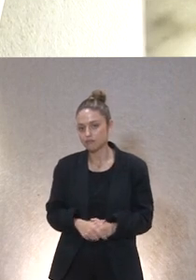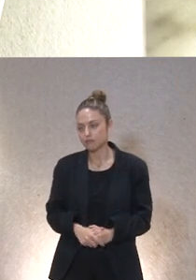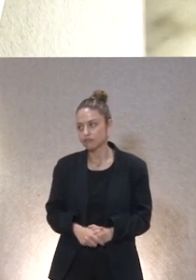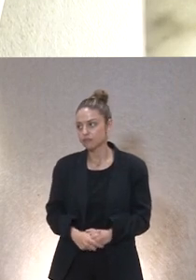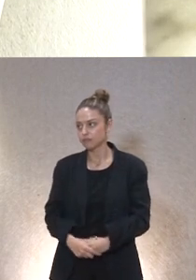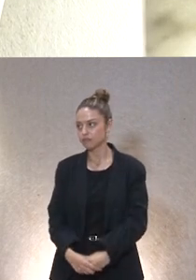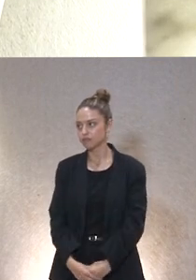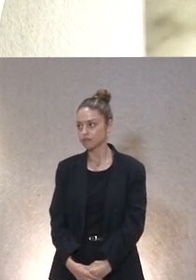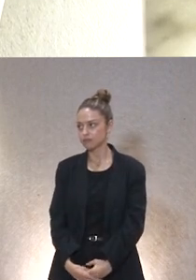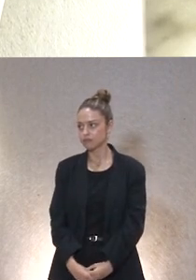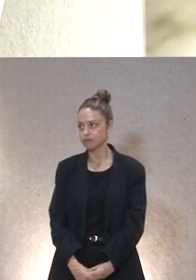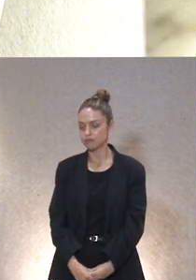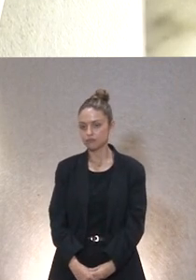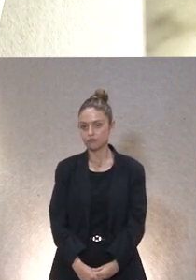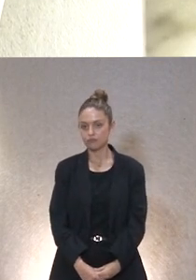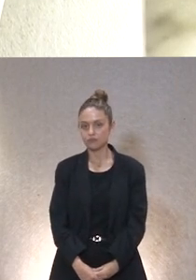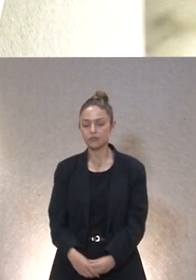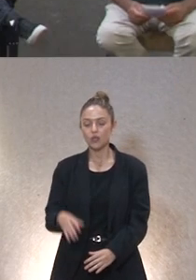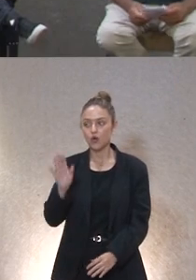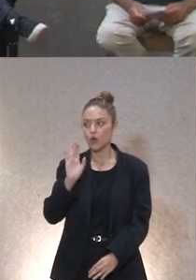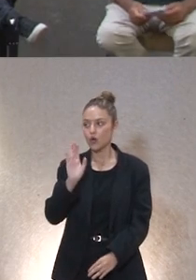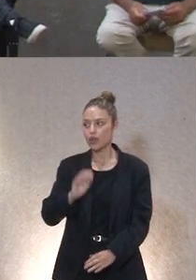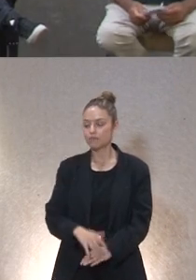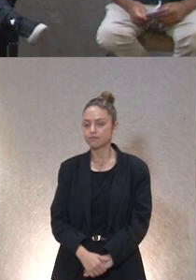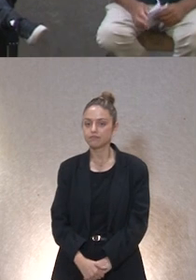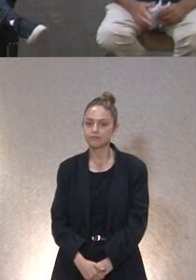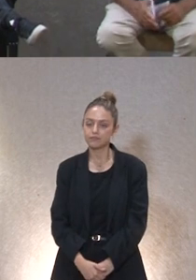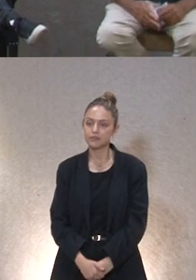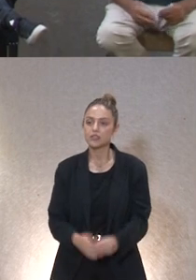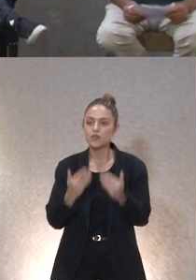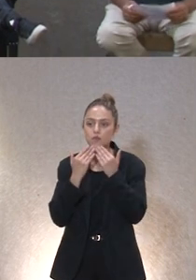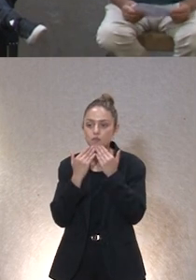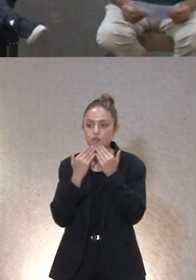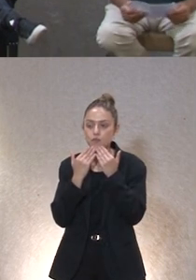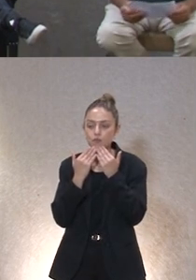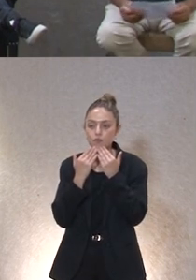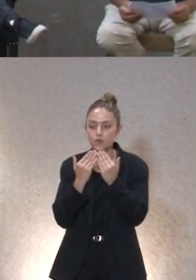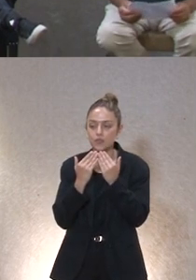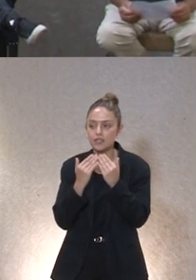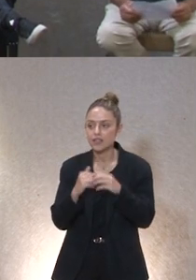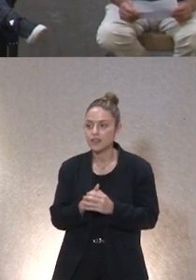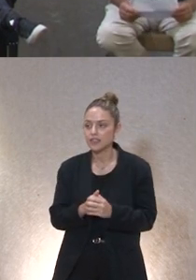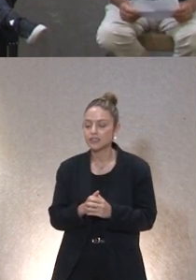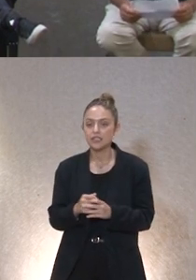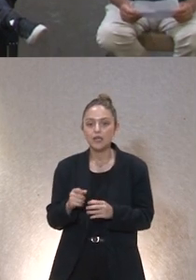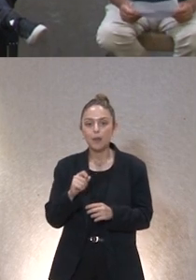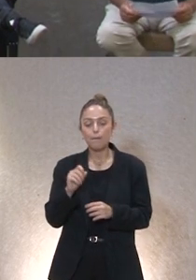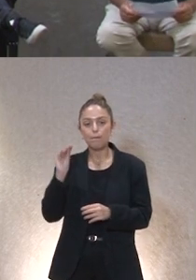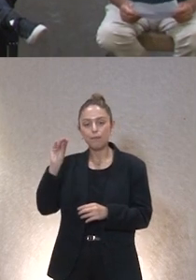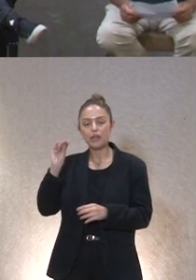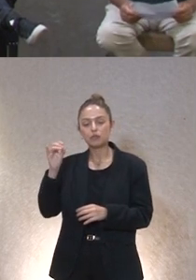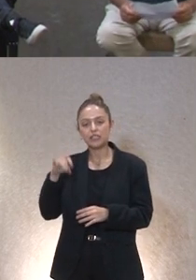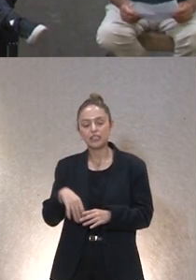pregunta consulta hola muchas gracias indicas por favor a quien va dirigida la pregunta